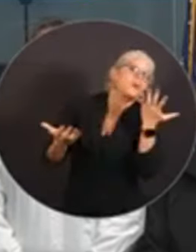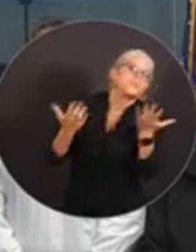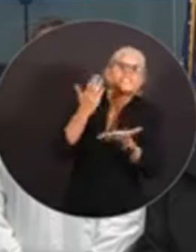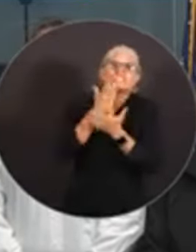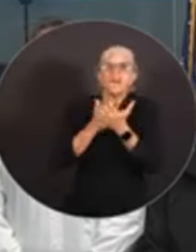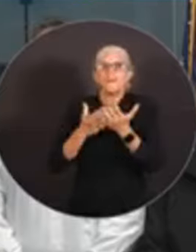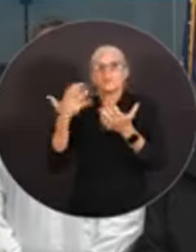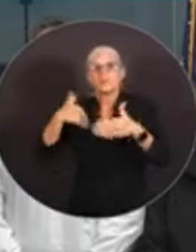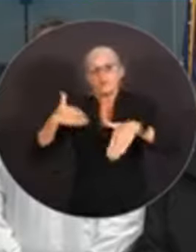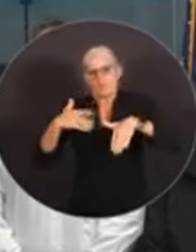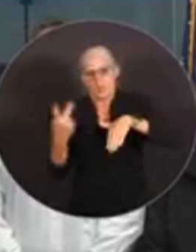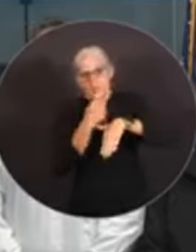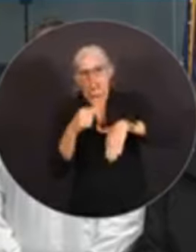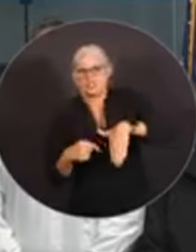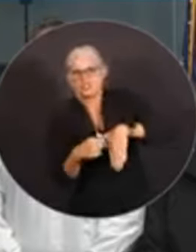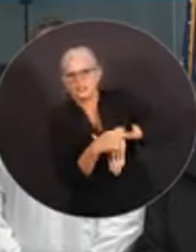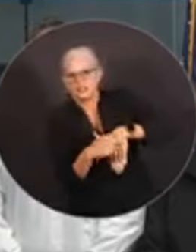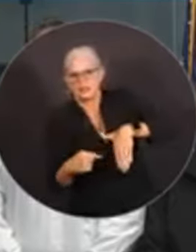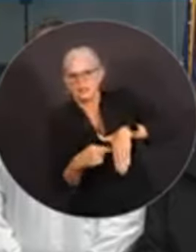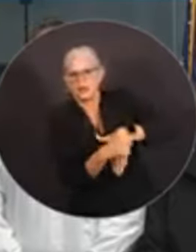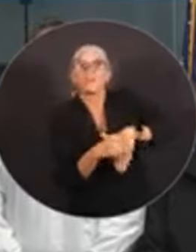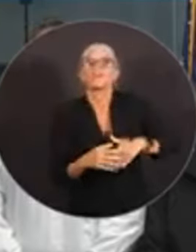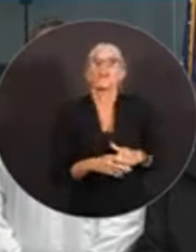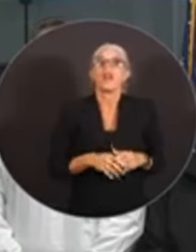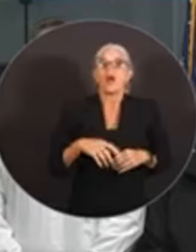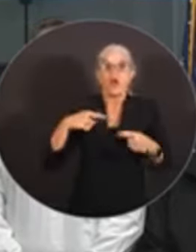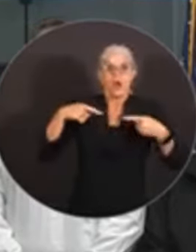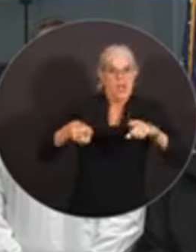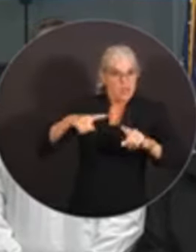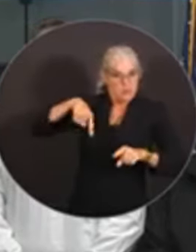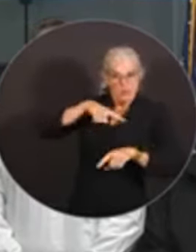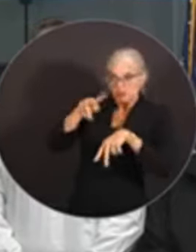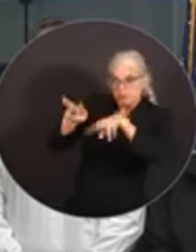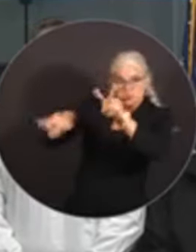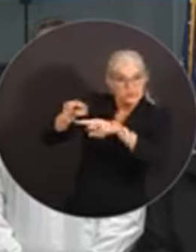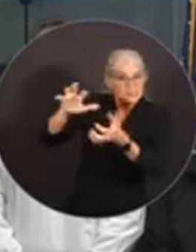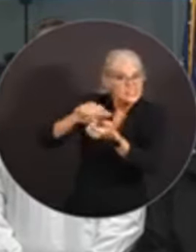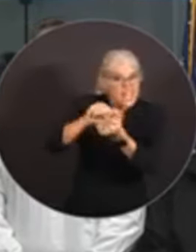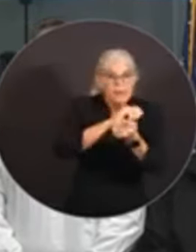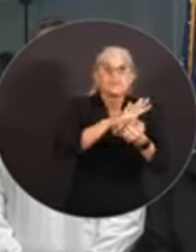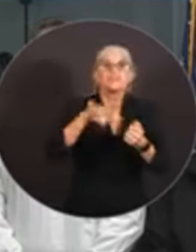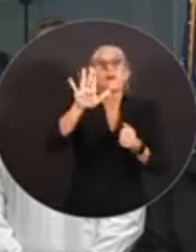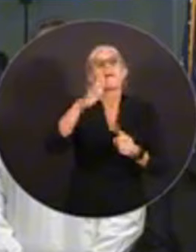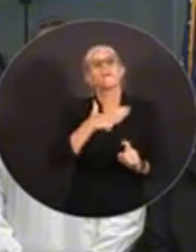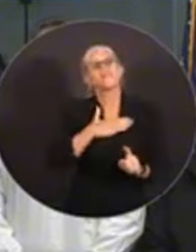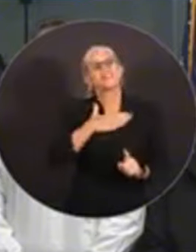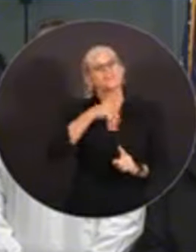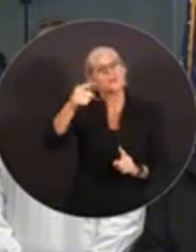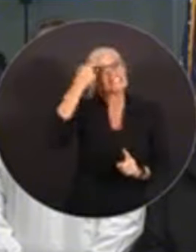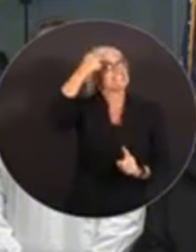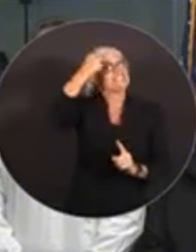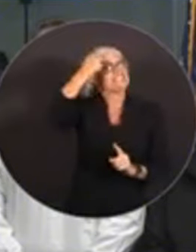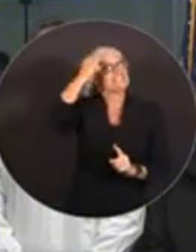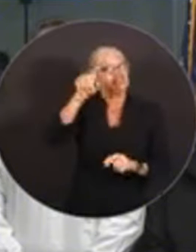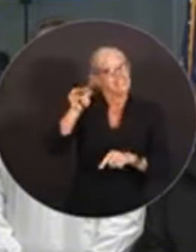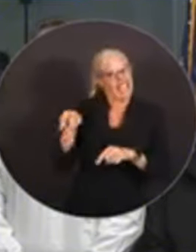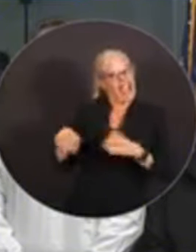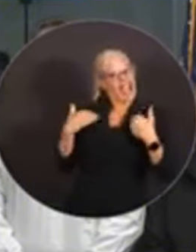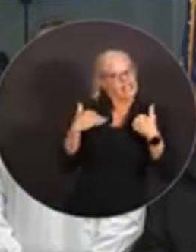para las zonas más impactadas. Mientras vemos los daños y mientras que usted vea los daños,